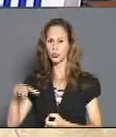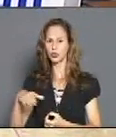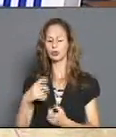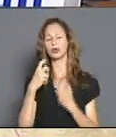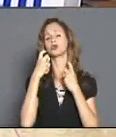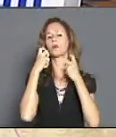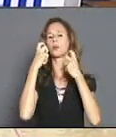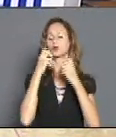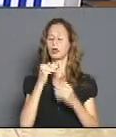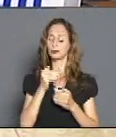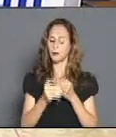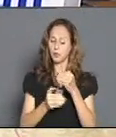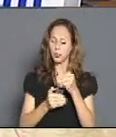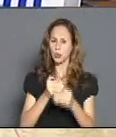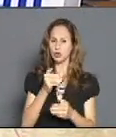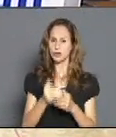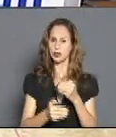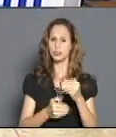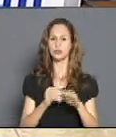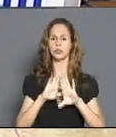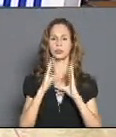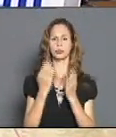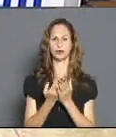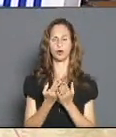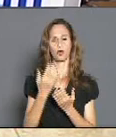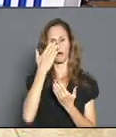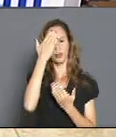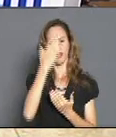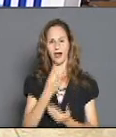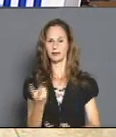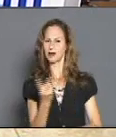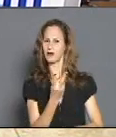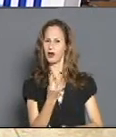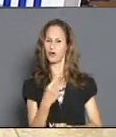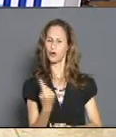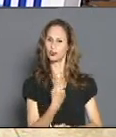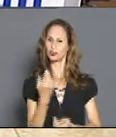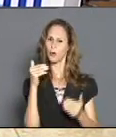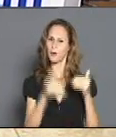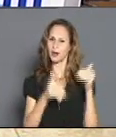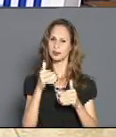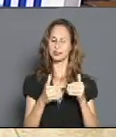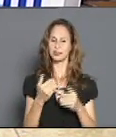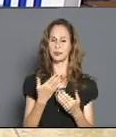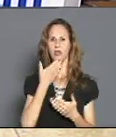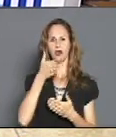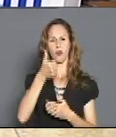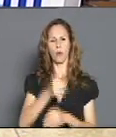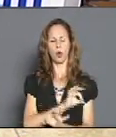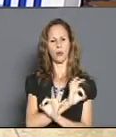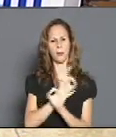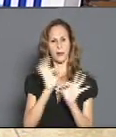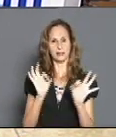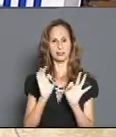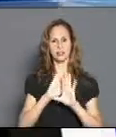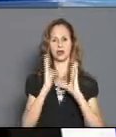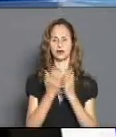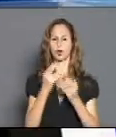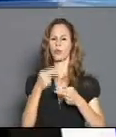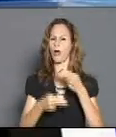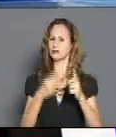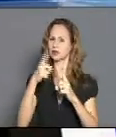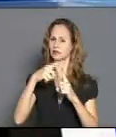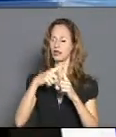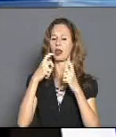un importante proceso que se lleve a cabo. Agradecer la presencia de las dos en el estudio y bueno, éxitos en estas tareas tan importantes que están ejecutando,